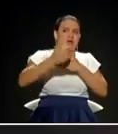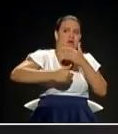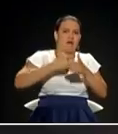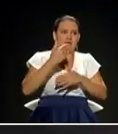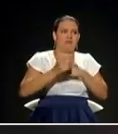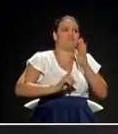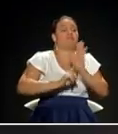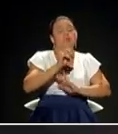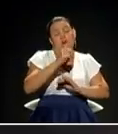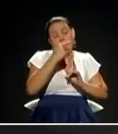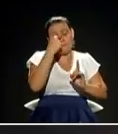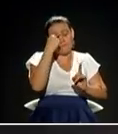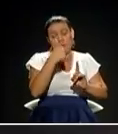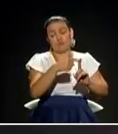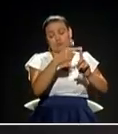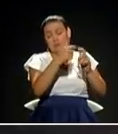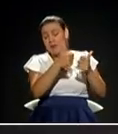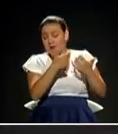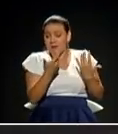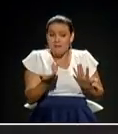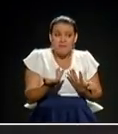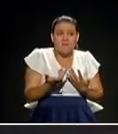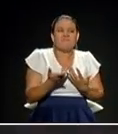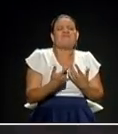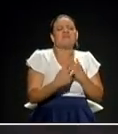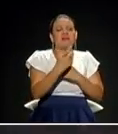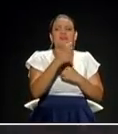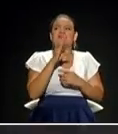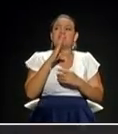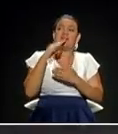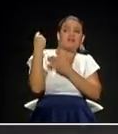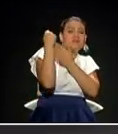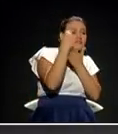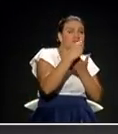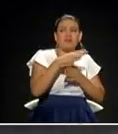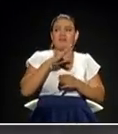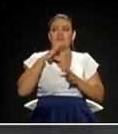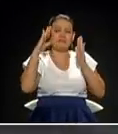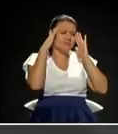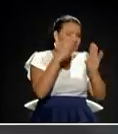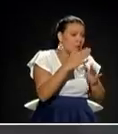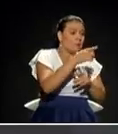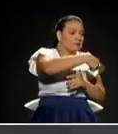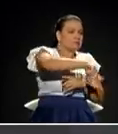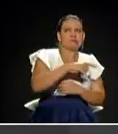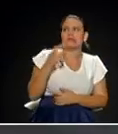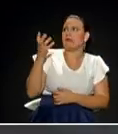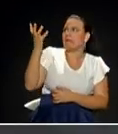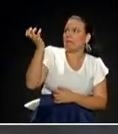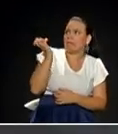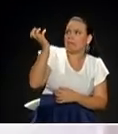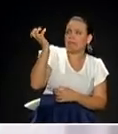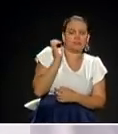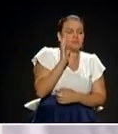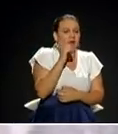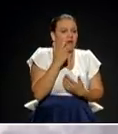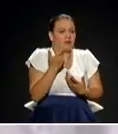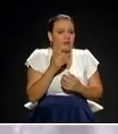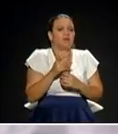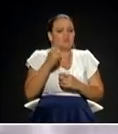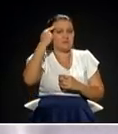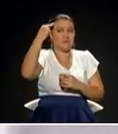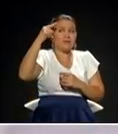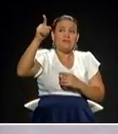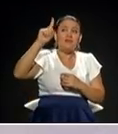muy positivo, pero definitivamente quedan muchos desprotegidos porque no tienen acceso a pensión. Entonces nosotros tenemos que fortalecer con recursos nacionales y